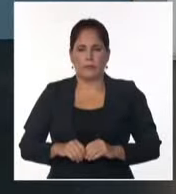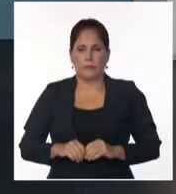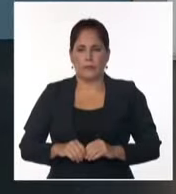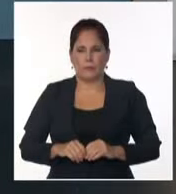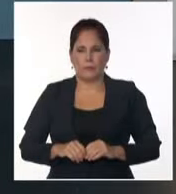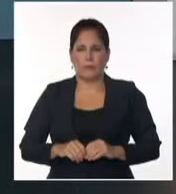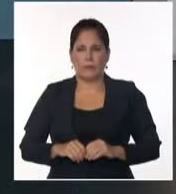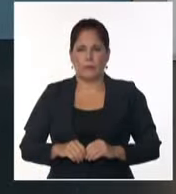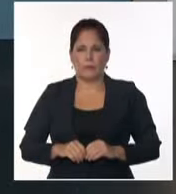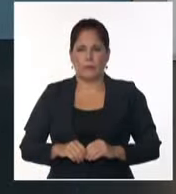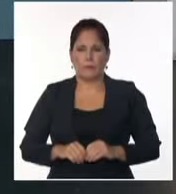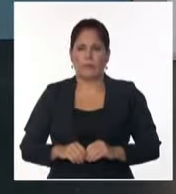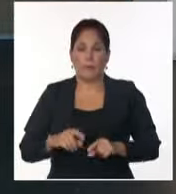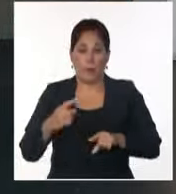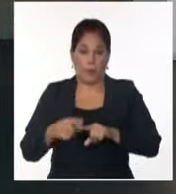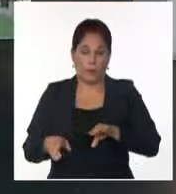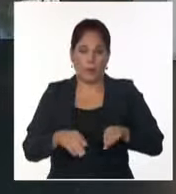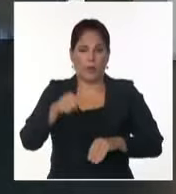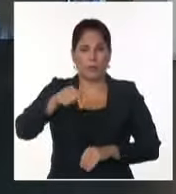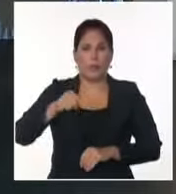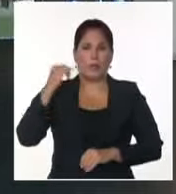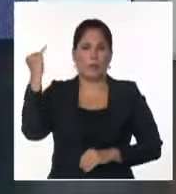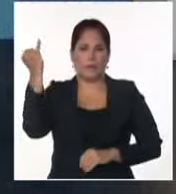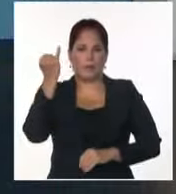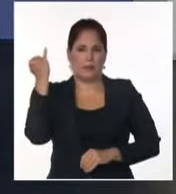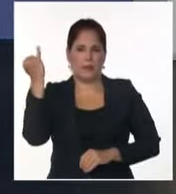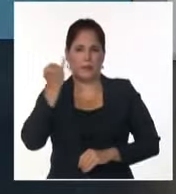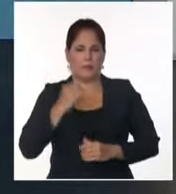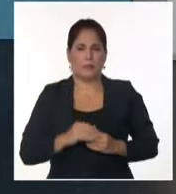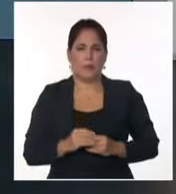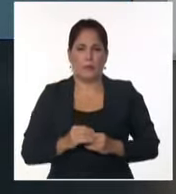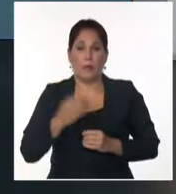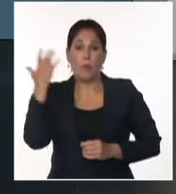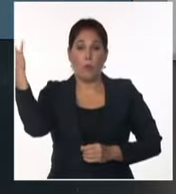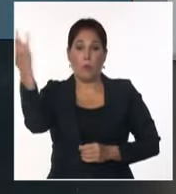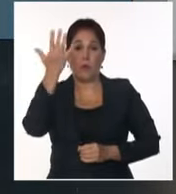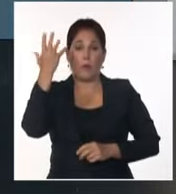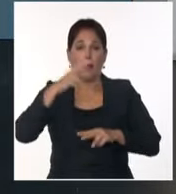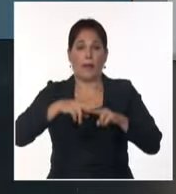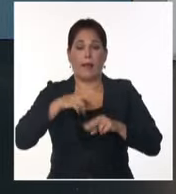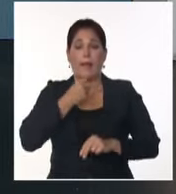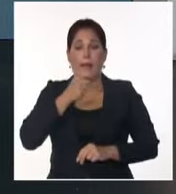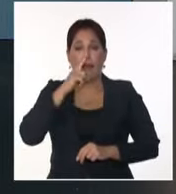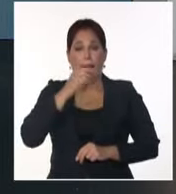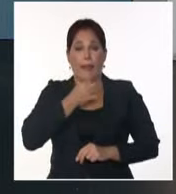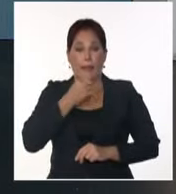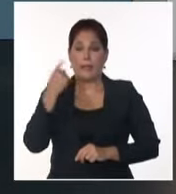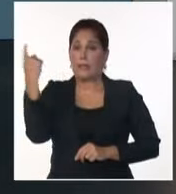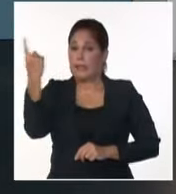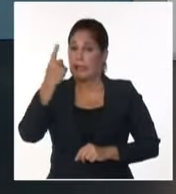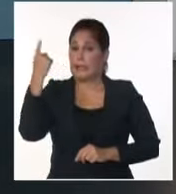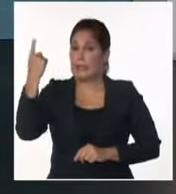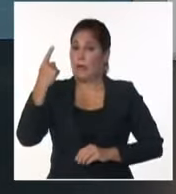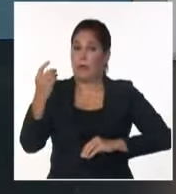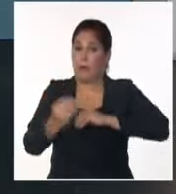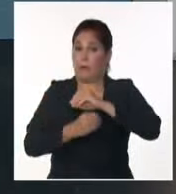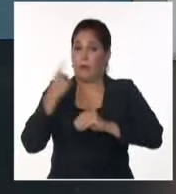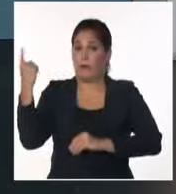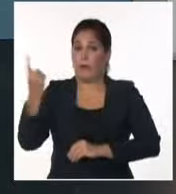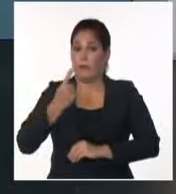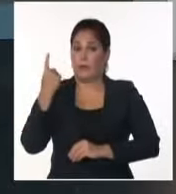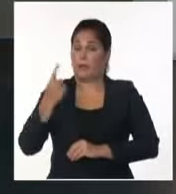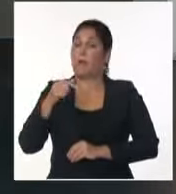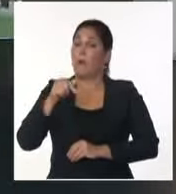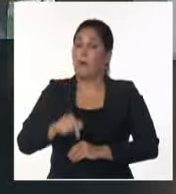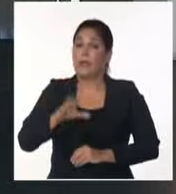Y damos paso a la actualidad internacional. El huracán Hélène, ya degradado a ciclón post-tropical, dejó esta jornada